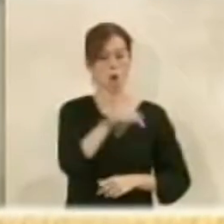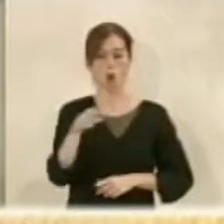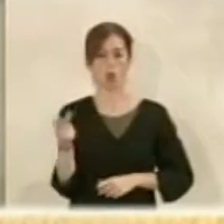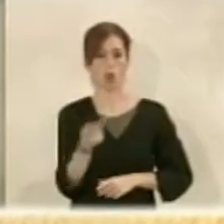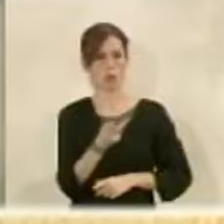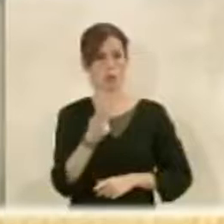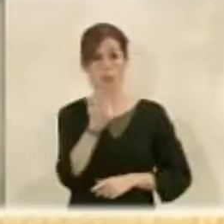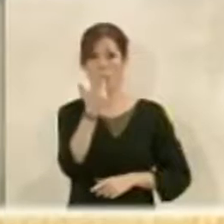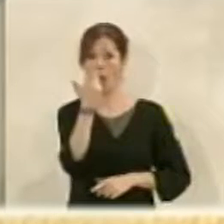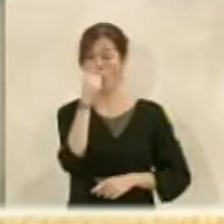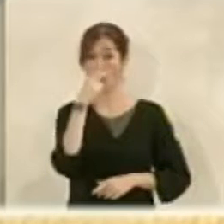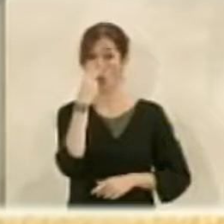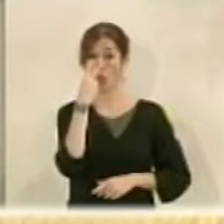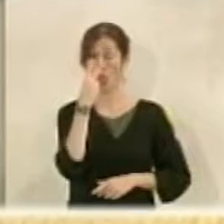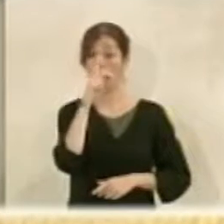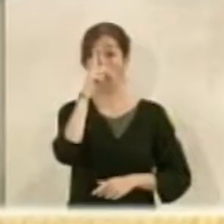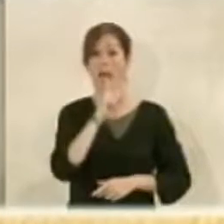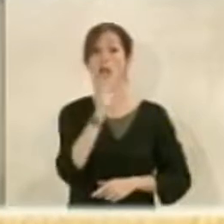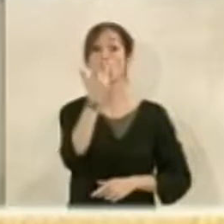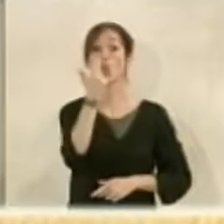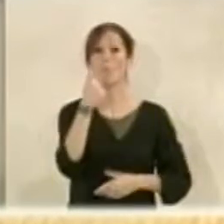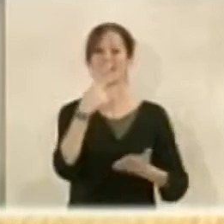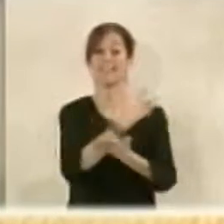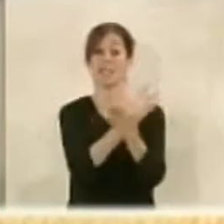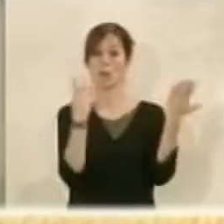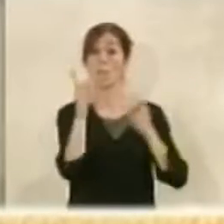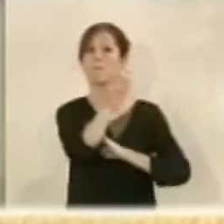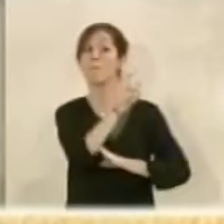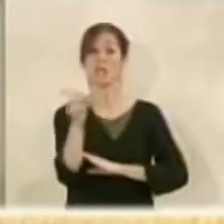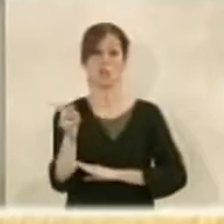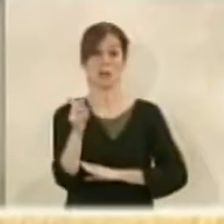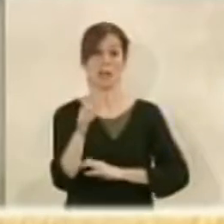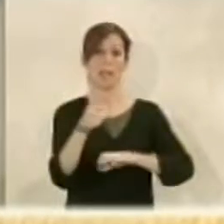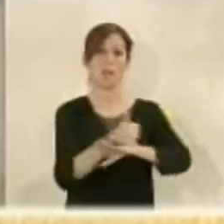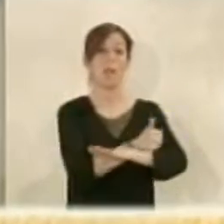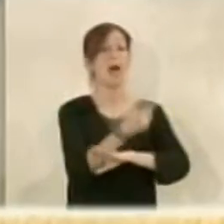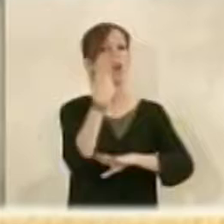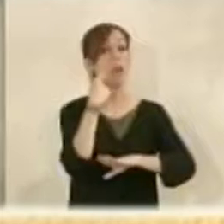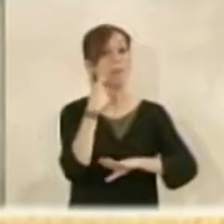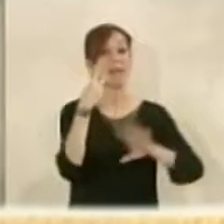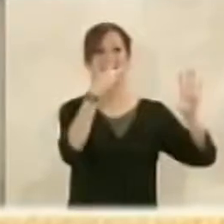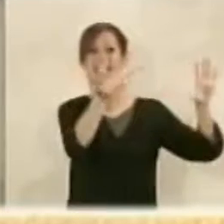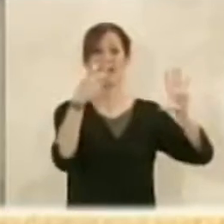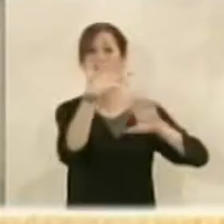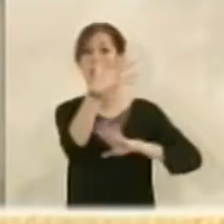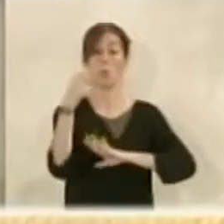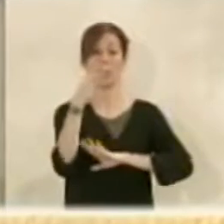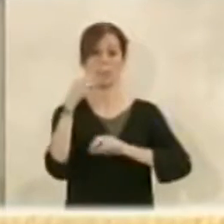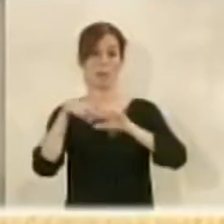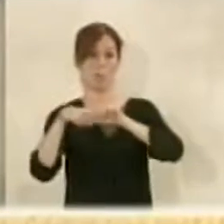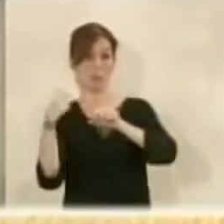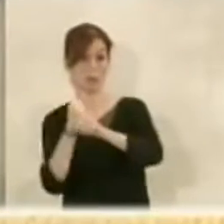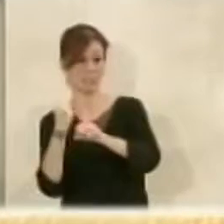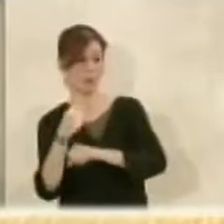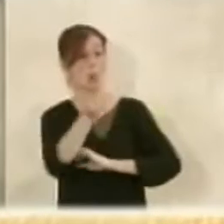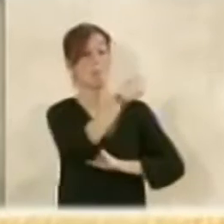de manifiesto que en el año 2019 2.000 almerienses más tengan trabajo en la ciudad. 750 puestos de trabajo por un lado y otros 1